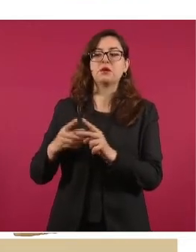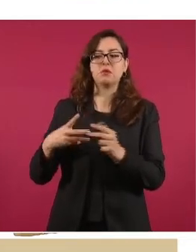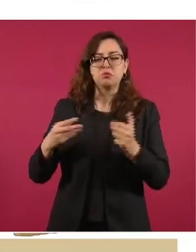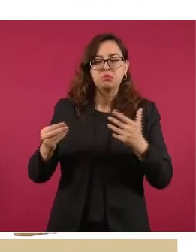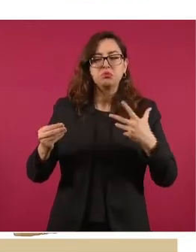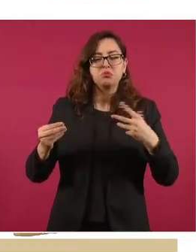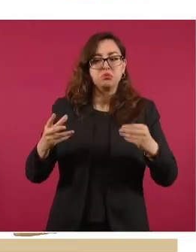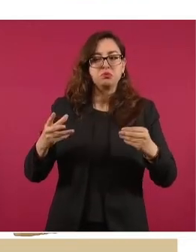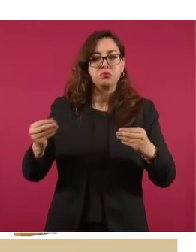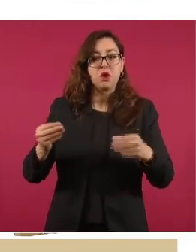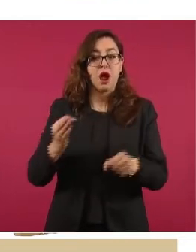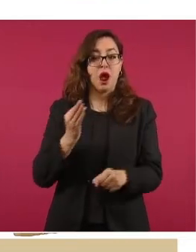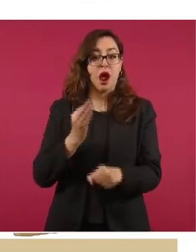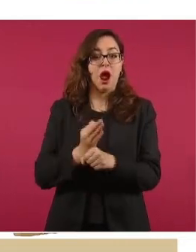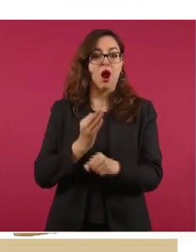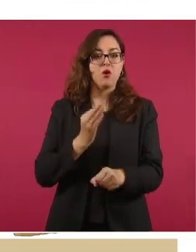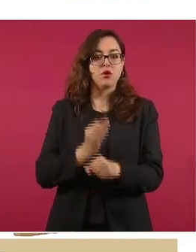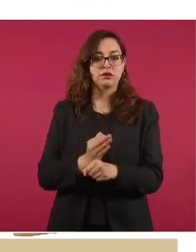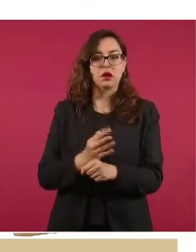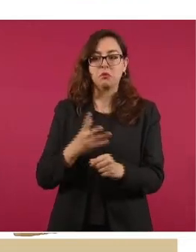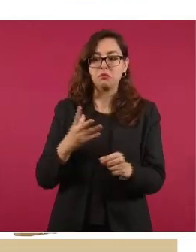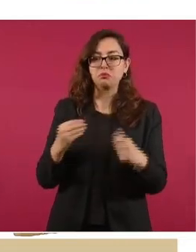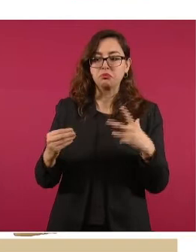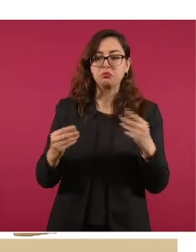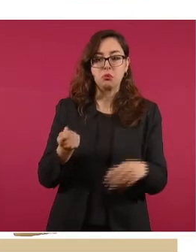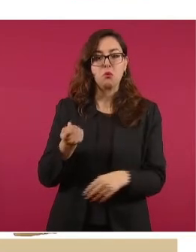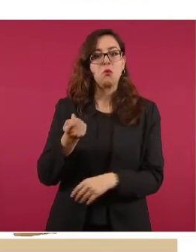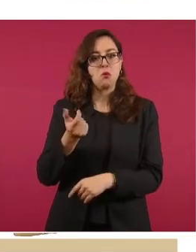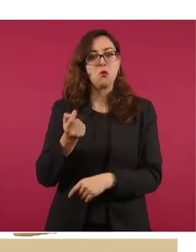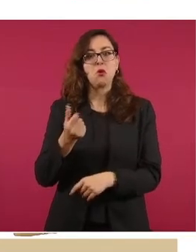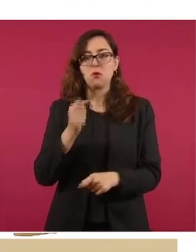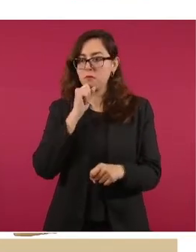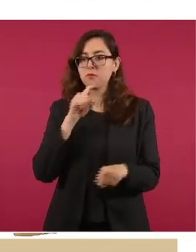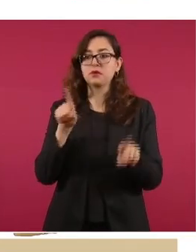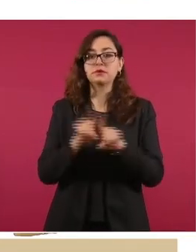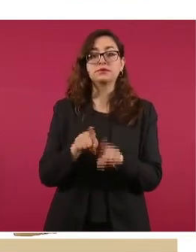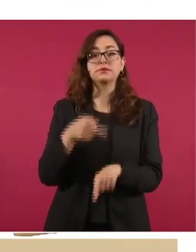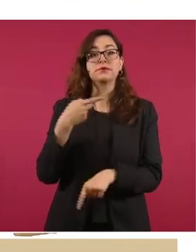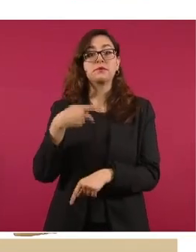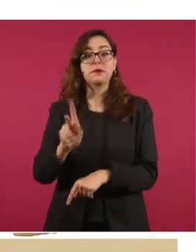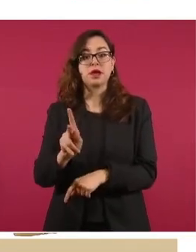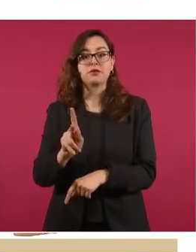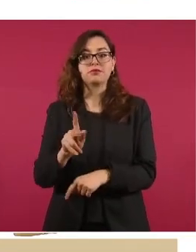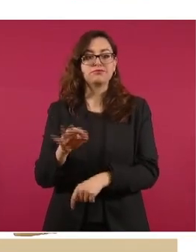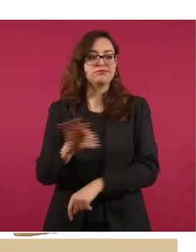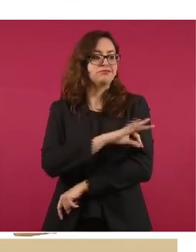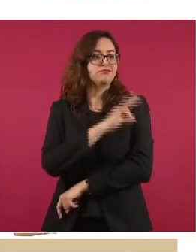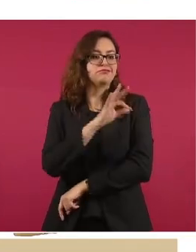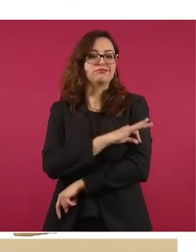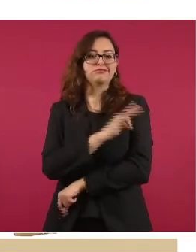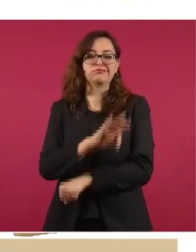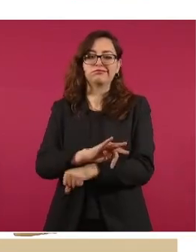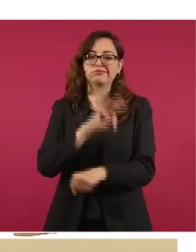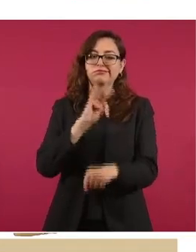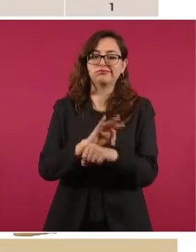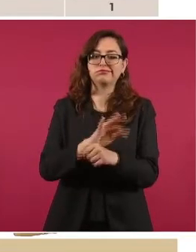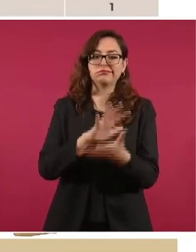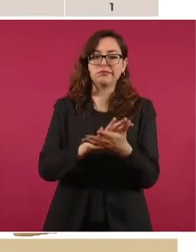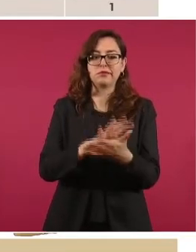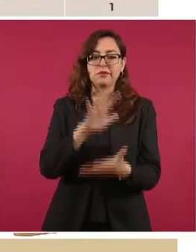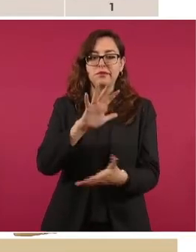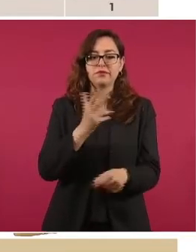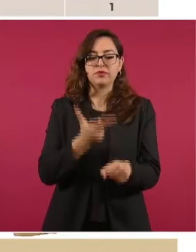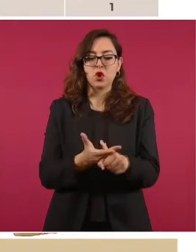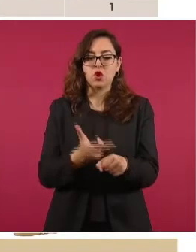gran cantidad de personas que están vacunadas contra COVID-19. En la siguiente lo que vemos es que la hospitalización se mantiene en mínimos